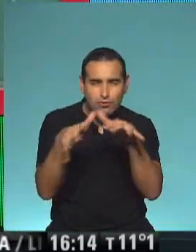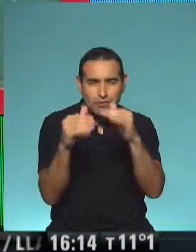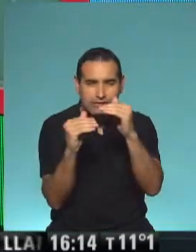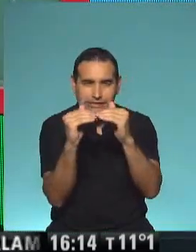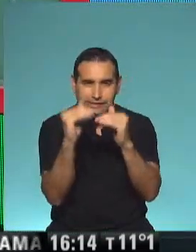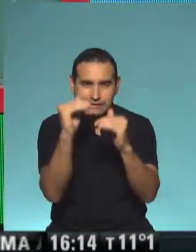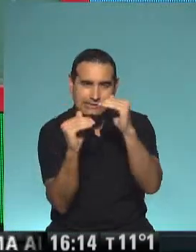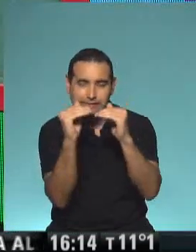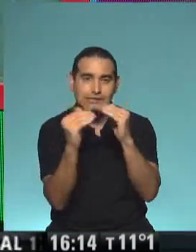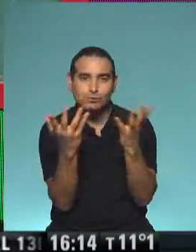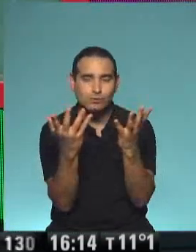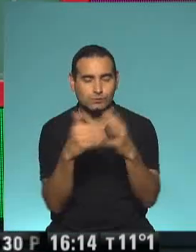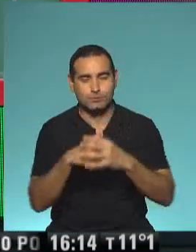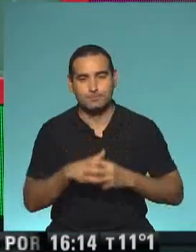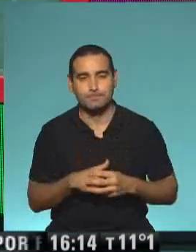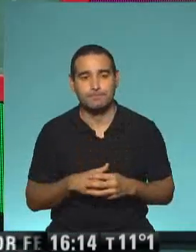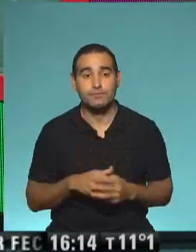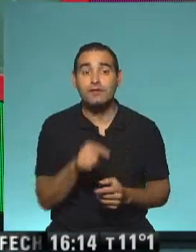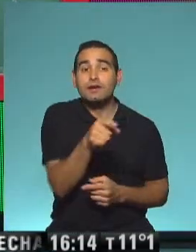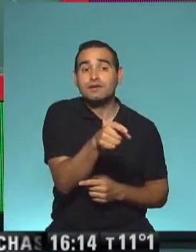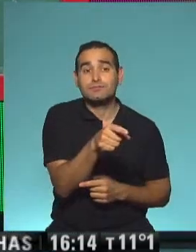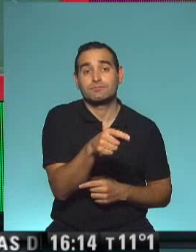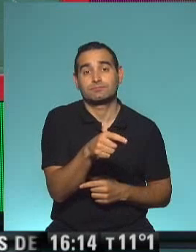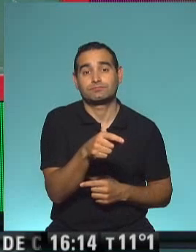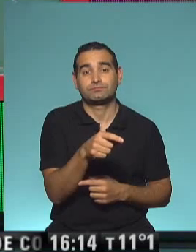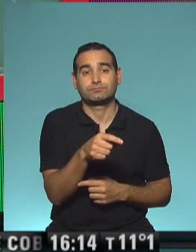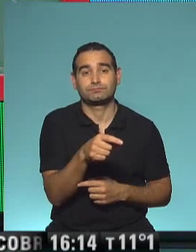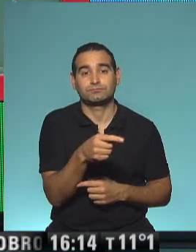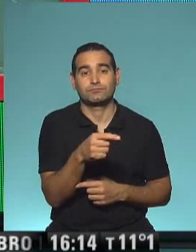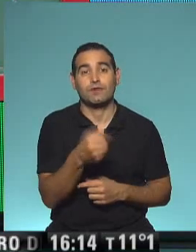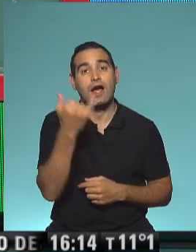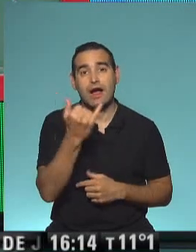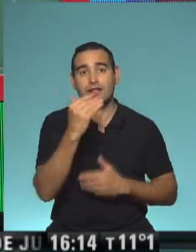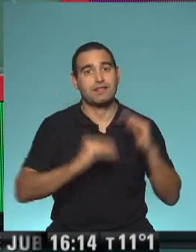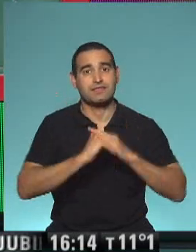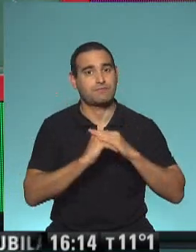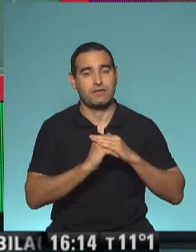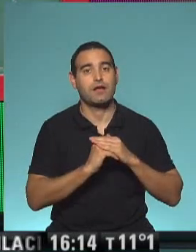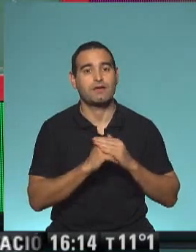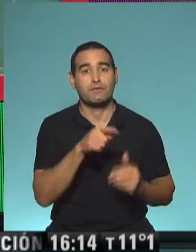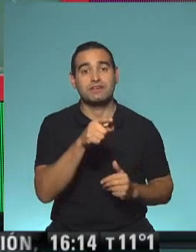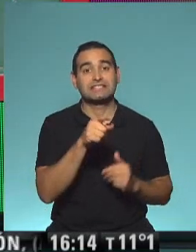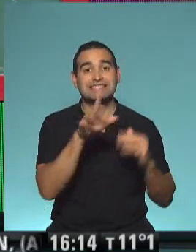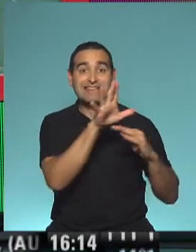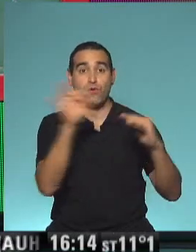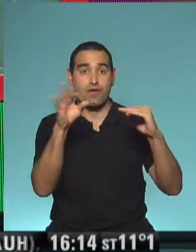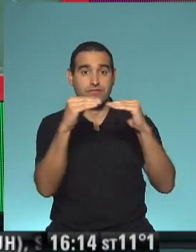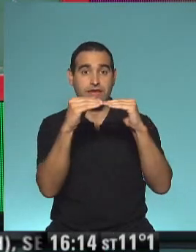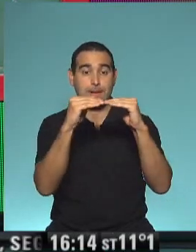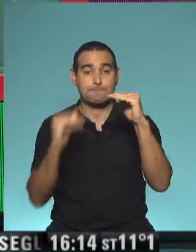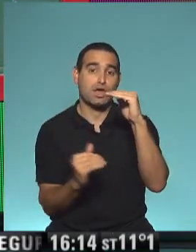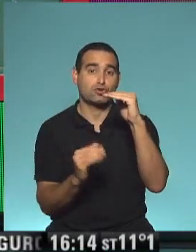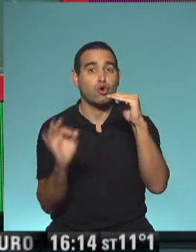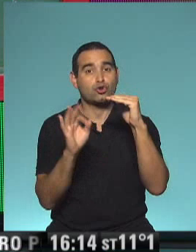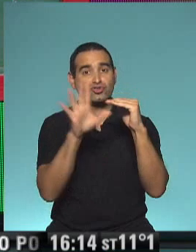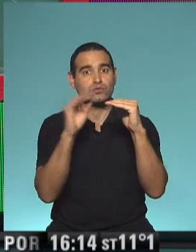cuánto me va a dar. Y en este caso tengo un límite, ¿no? Yo les puse un límite. ¿Puede dar menos que 50